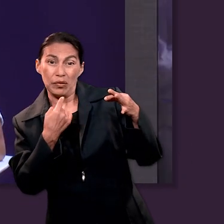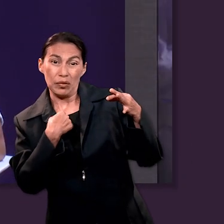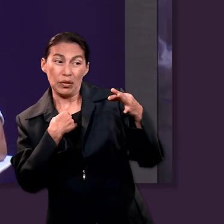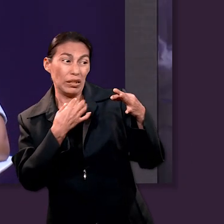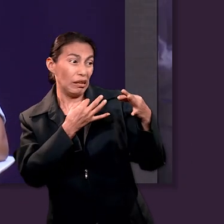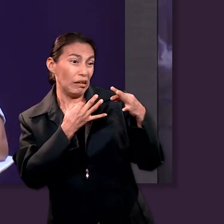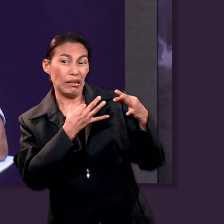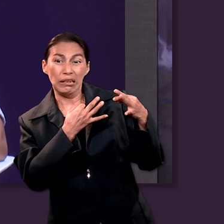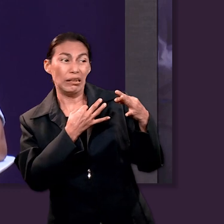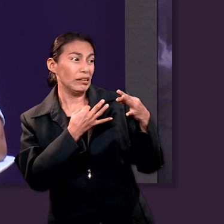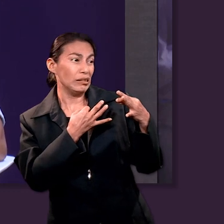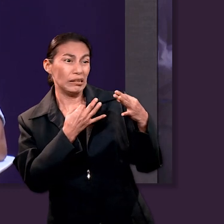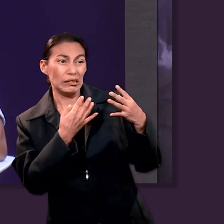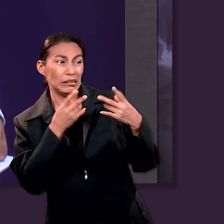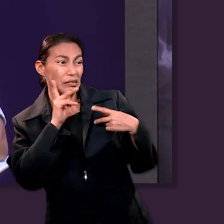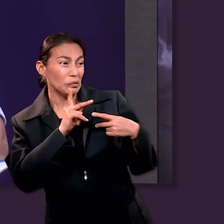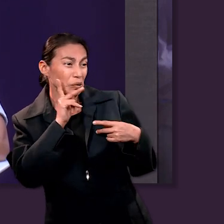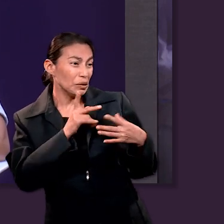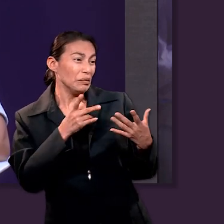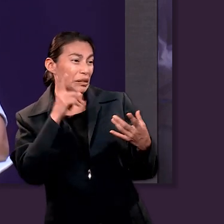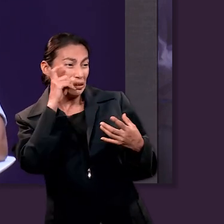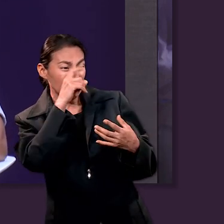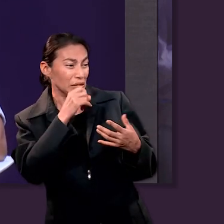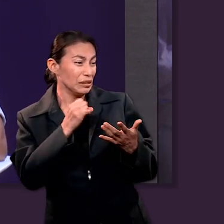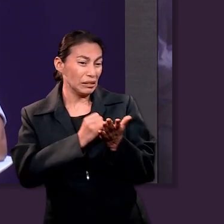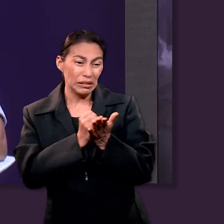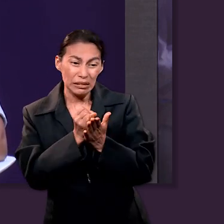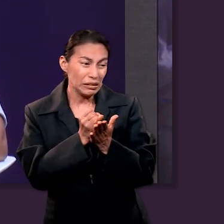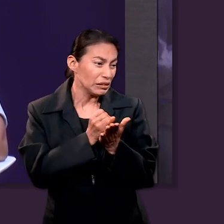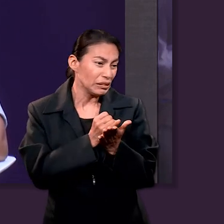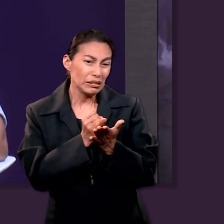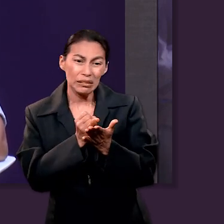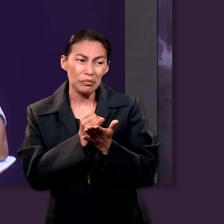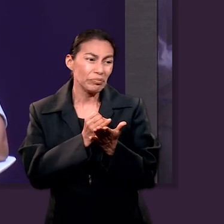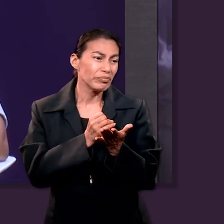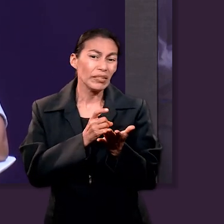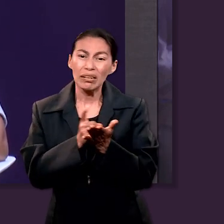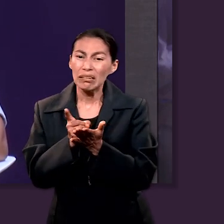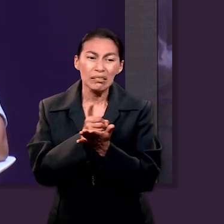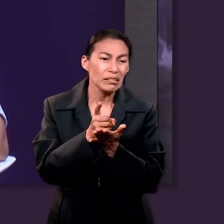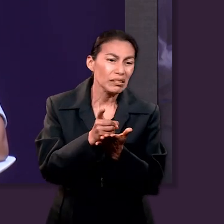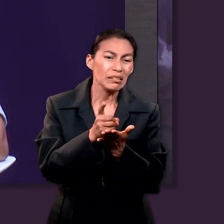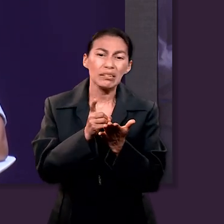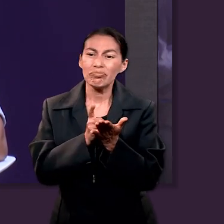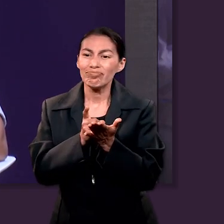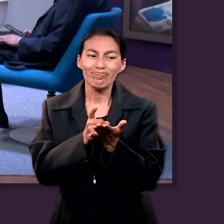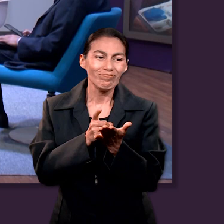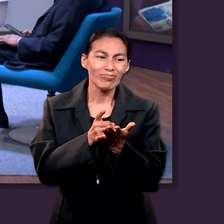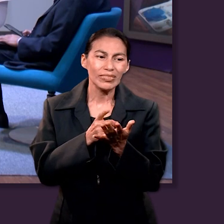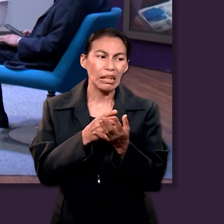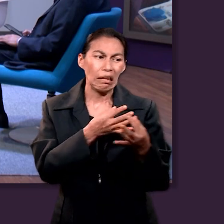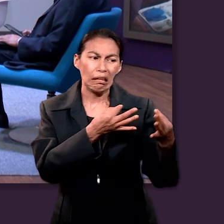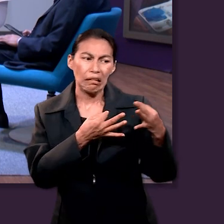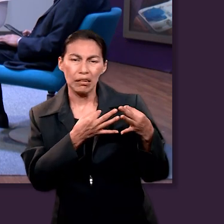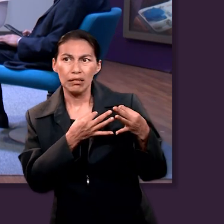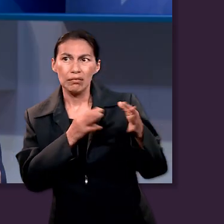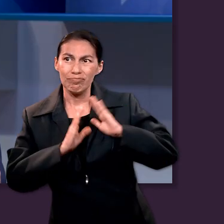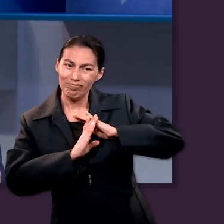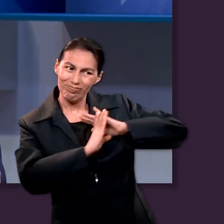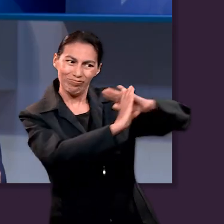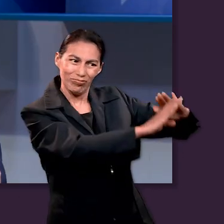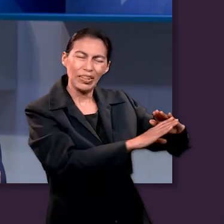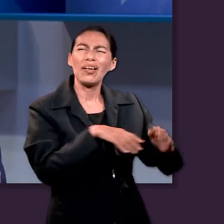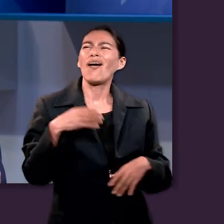¿no? No solamente en los momentos difíciles, sino en los momentos en los que estamos en una situación decisiva y para evitar en caer en alguna